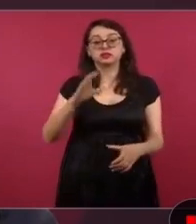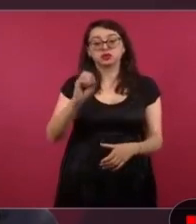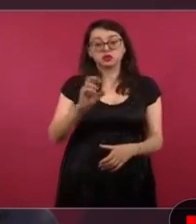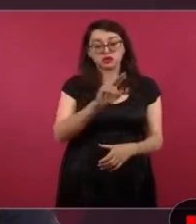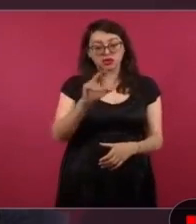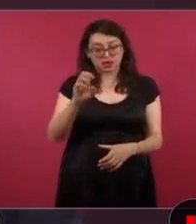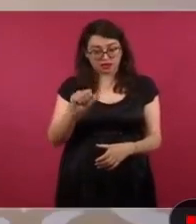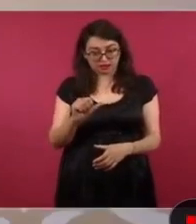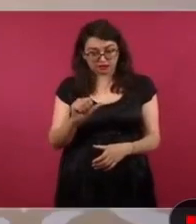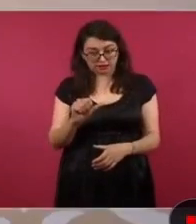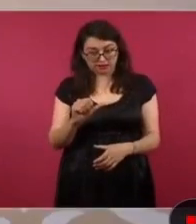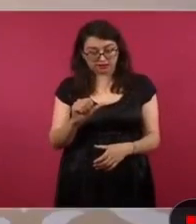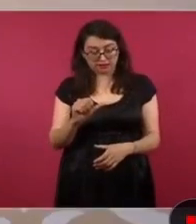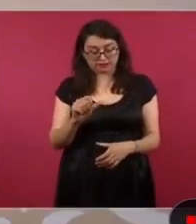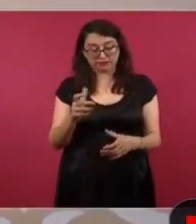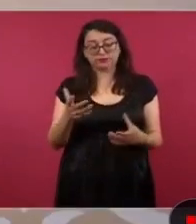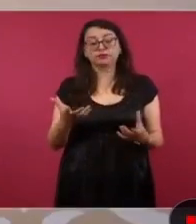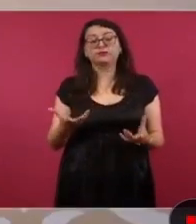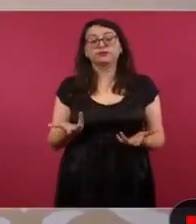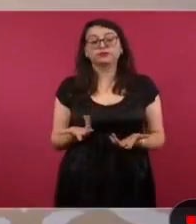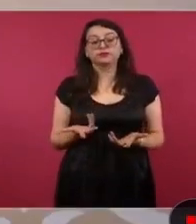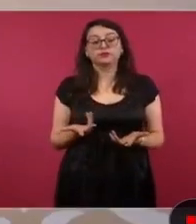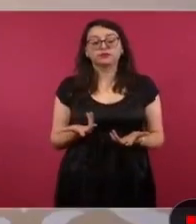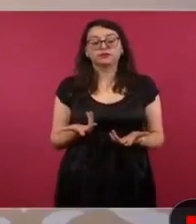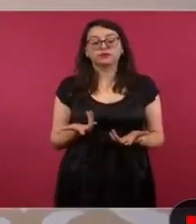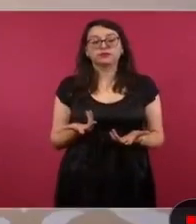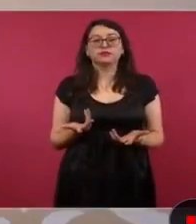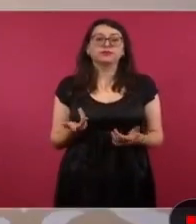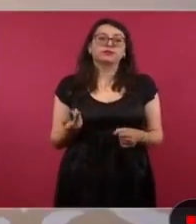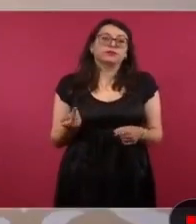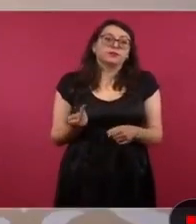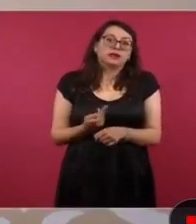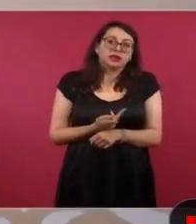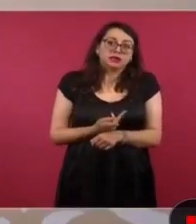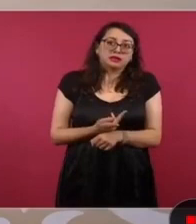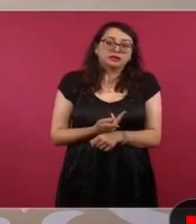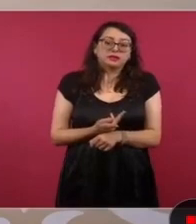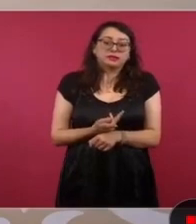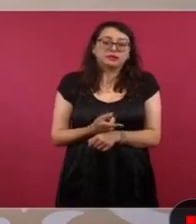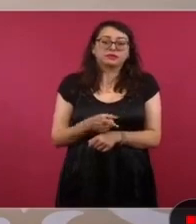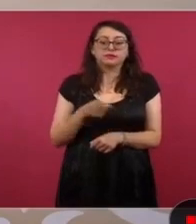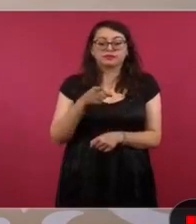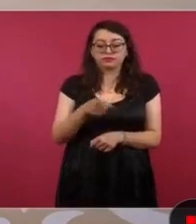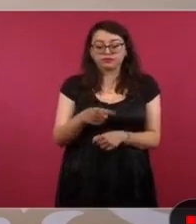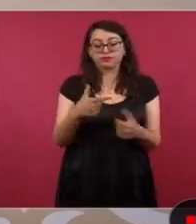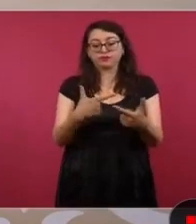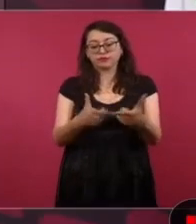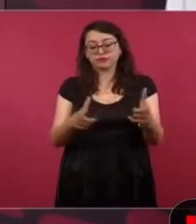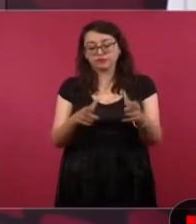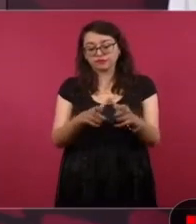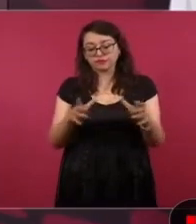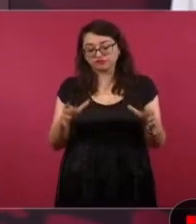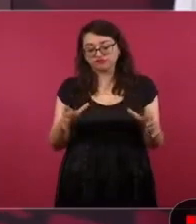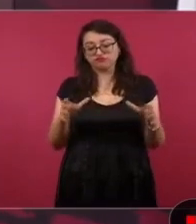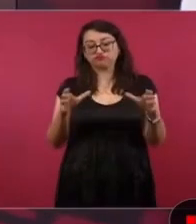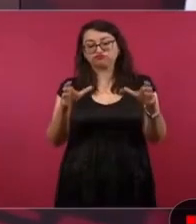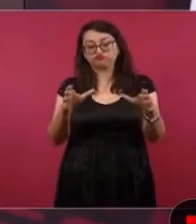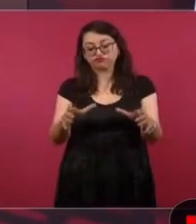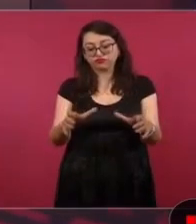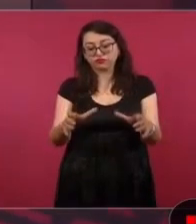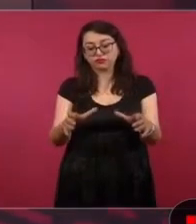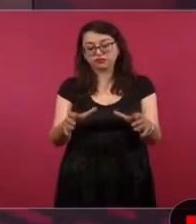Entonces, este grupo está buscando